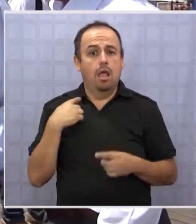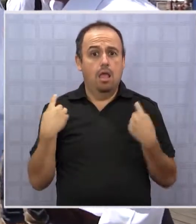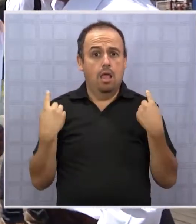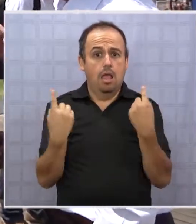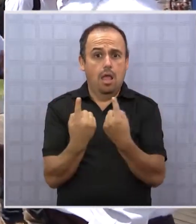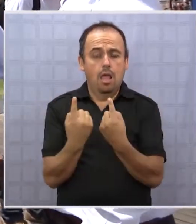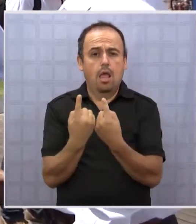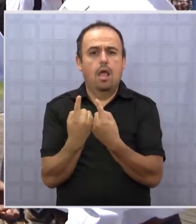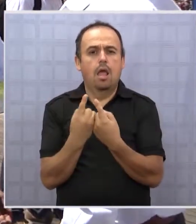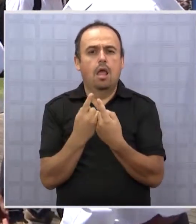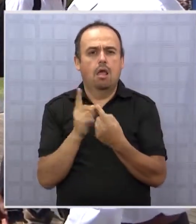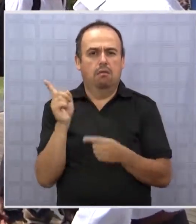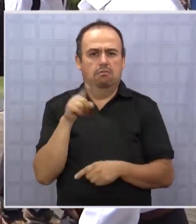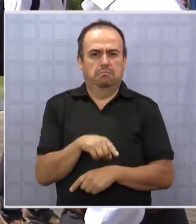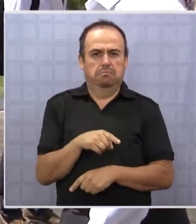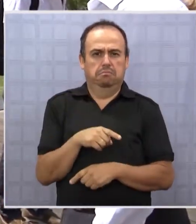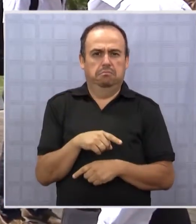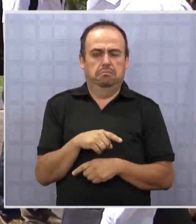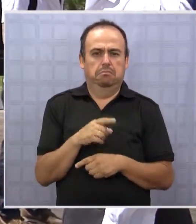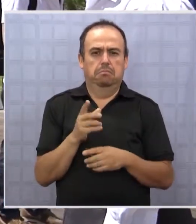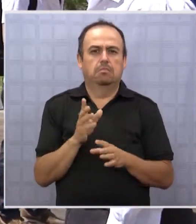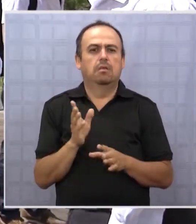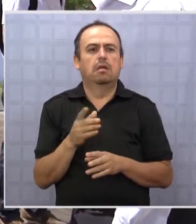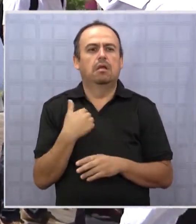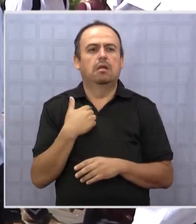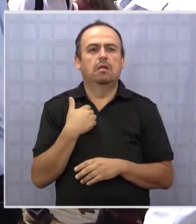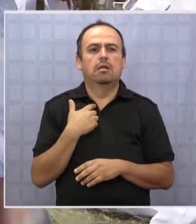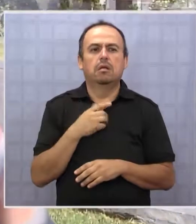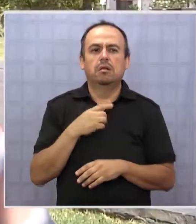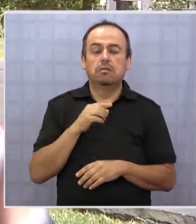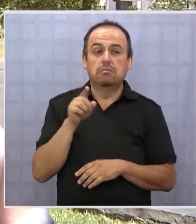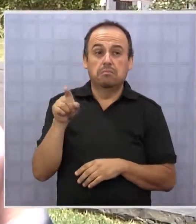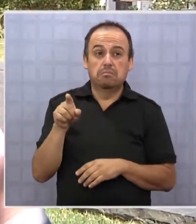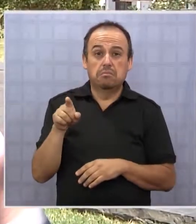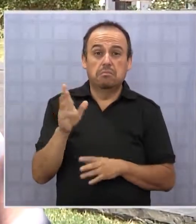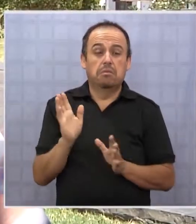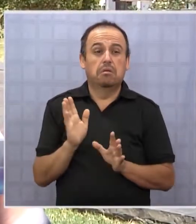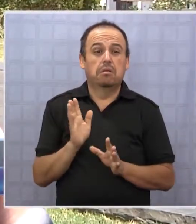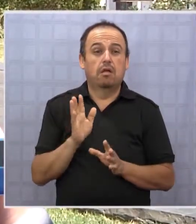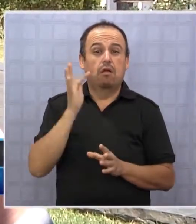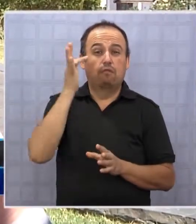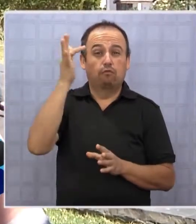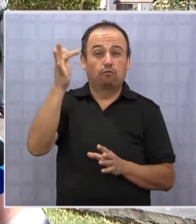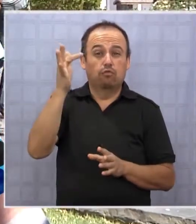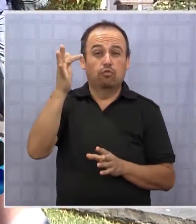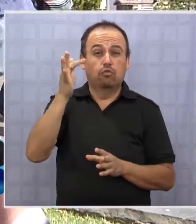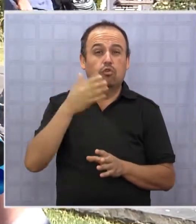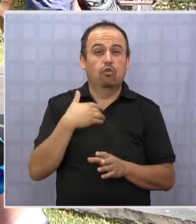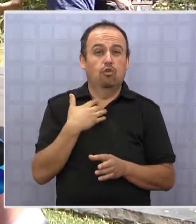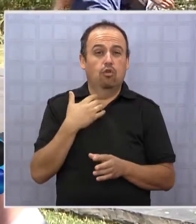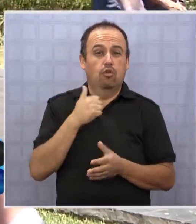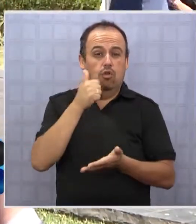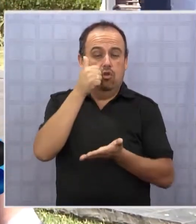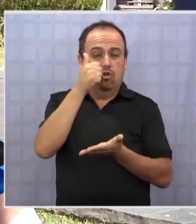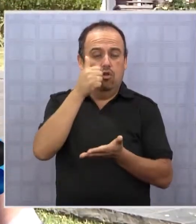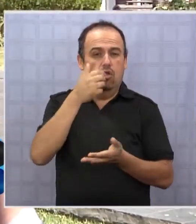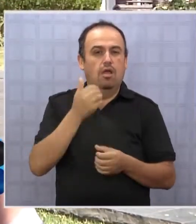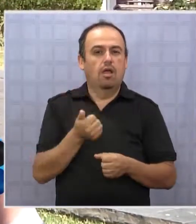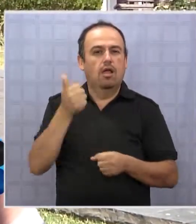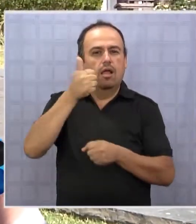cercanías reacciones en torno a su presencia. La posición que tengo yo con respecto a la futura candidata